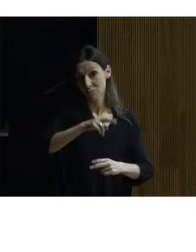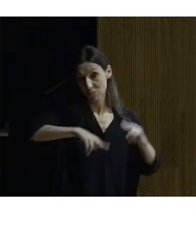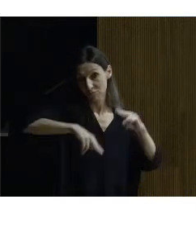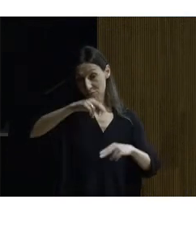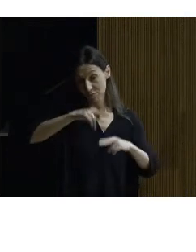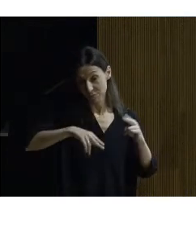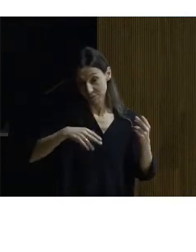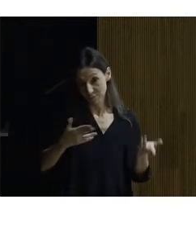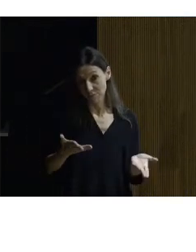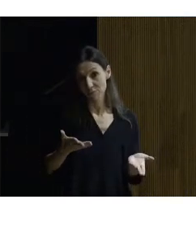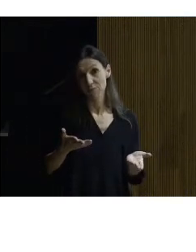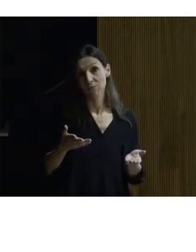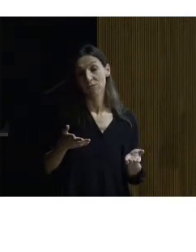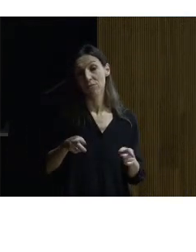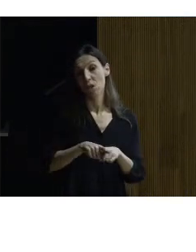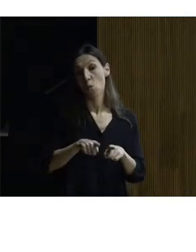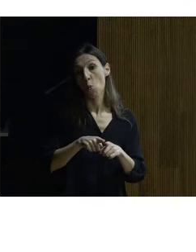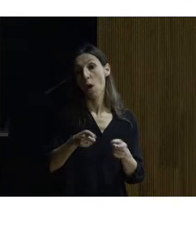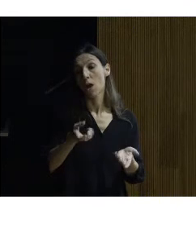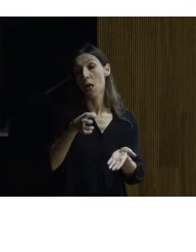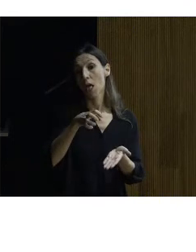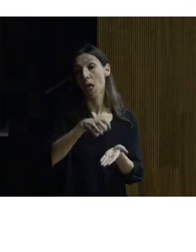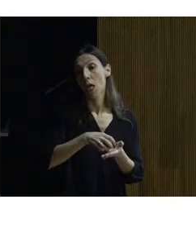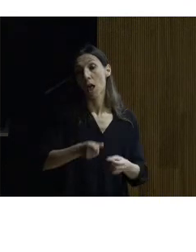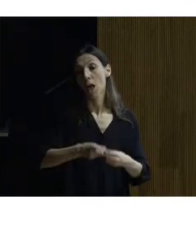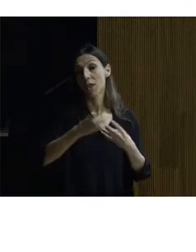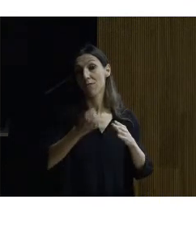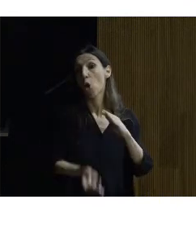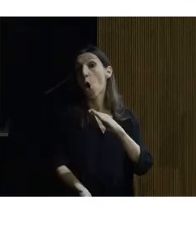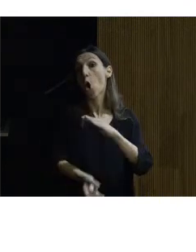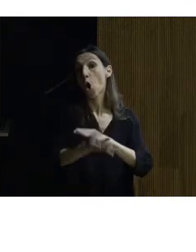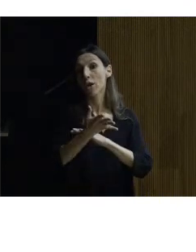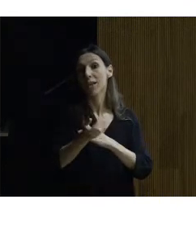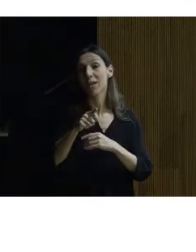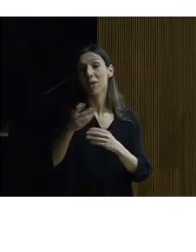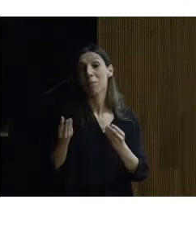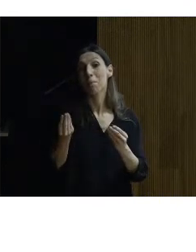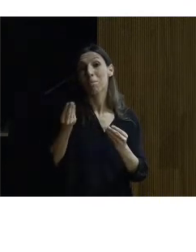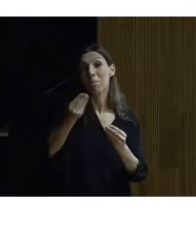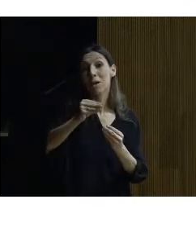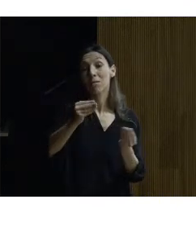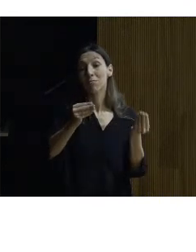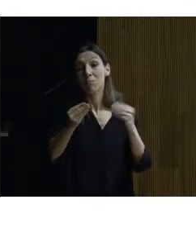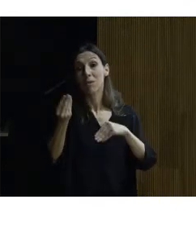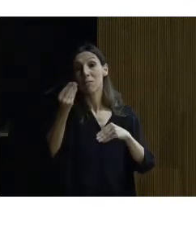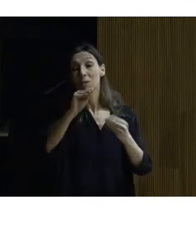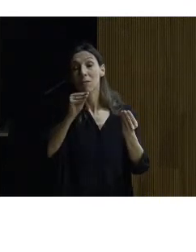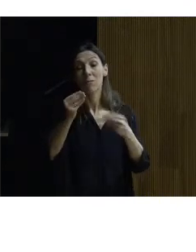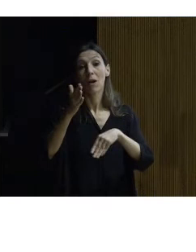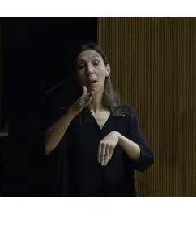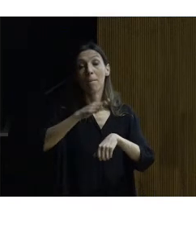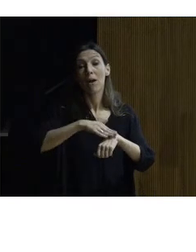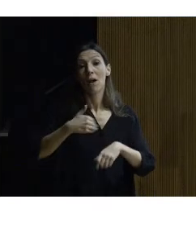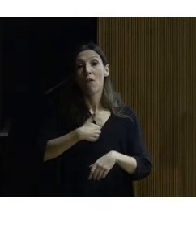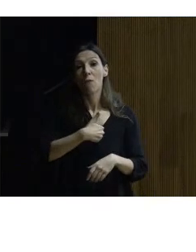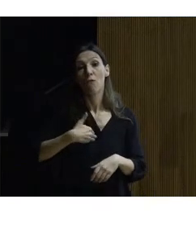claro cómo era el edificio en su origen y lo que se le ha añadido para cumplir una función negable como